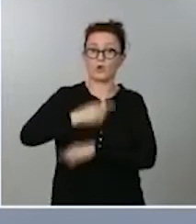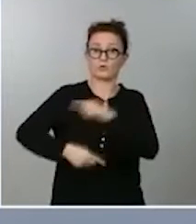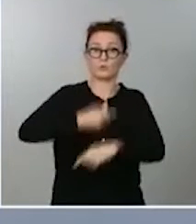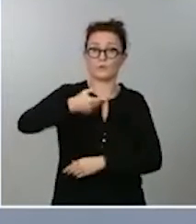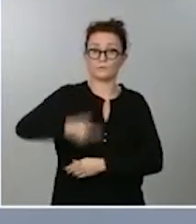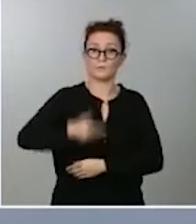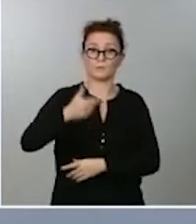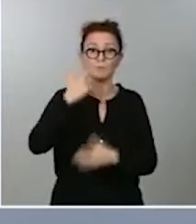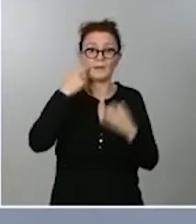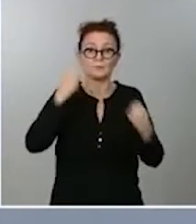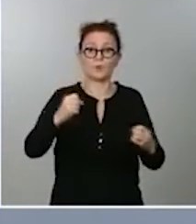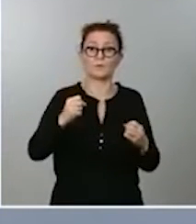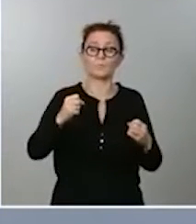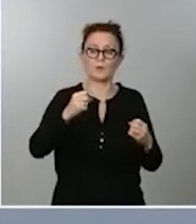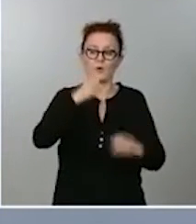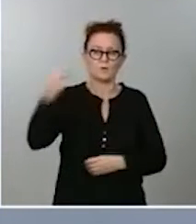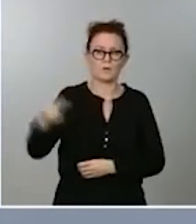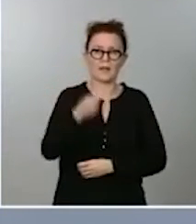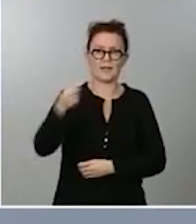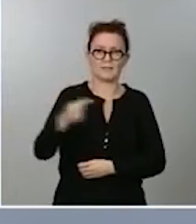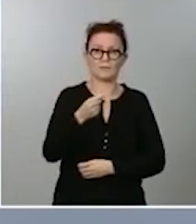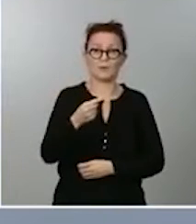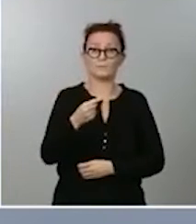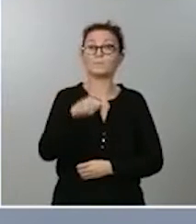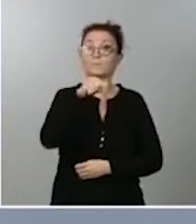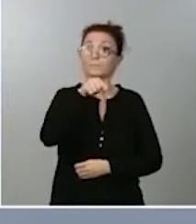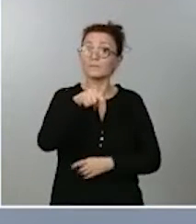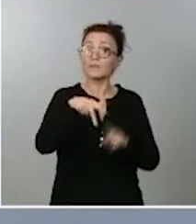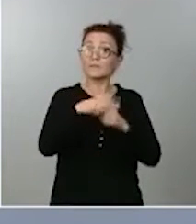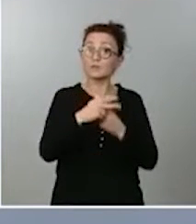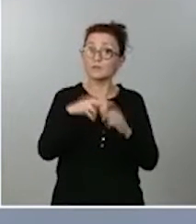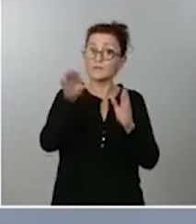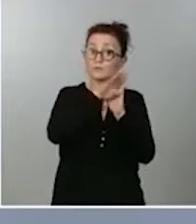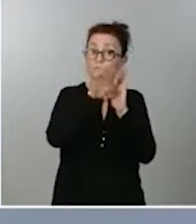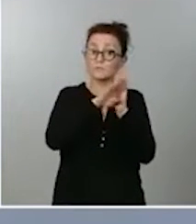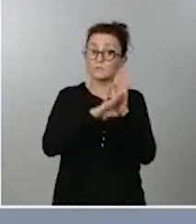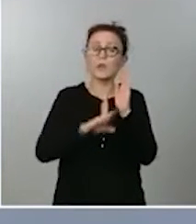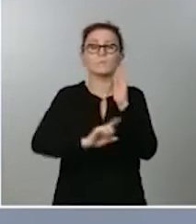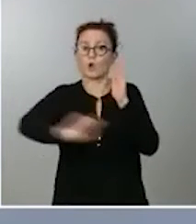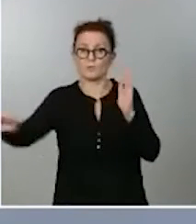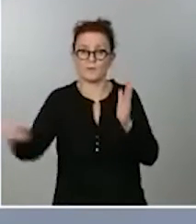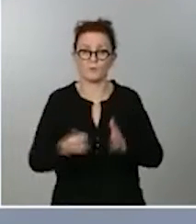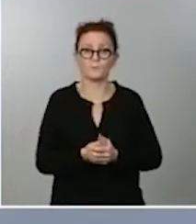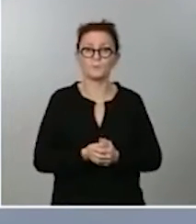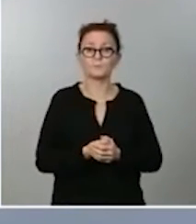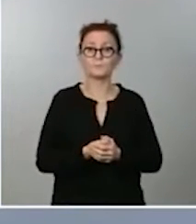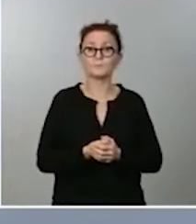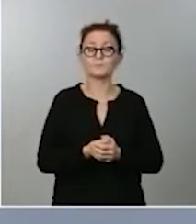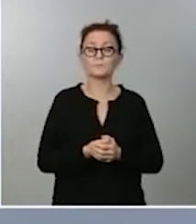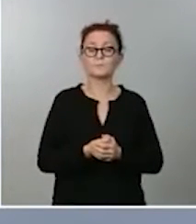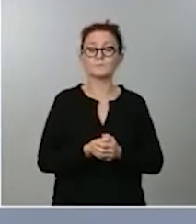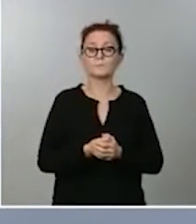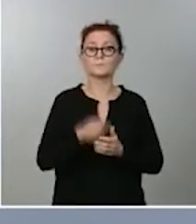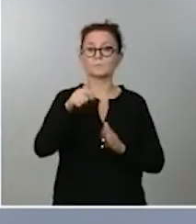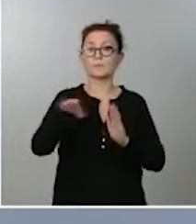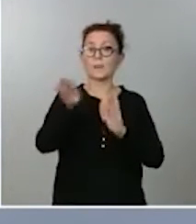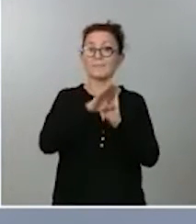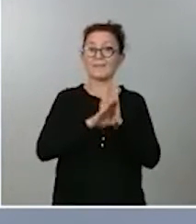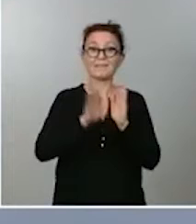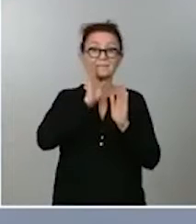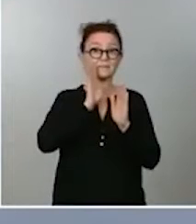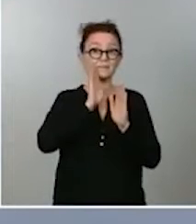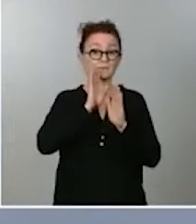naturaleza negativa. Estos instrumentos quedan, por lo tanto, prohibidos. Por lo tanto, esta serie de medidas que acabo de resumir